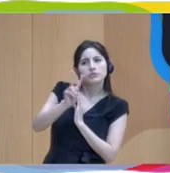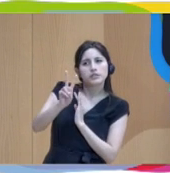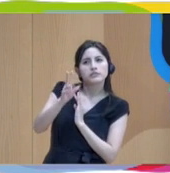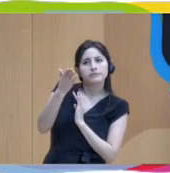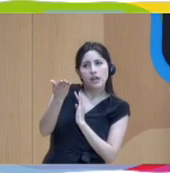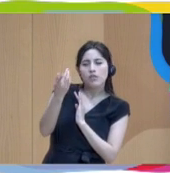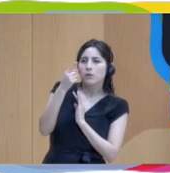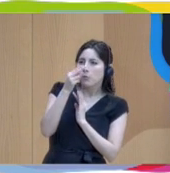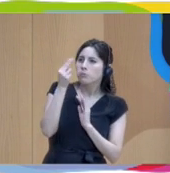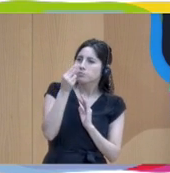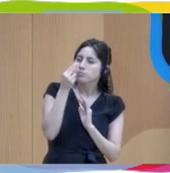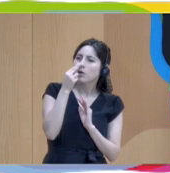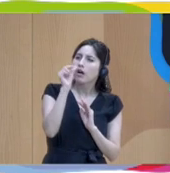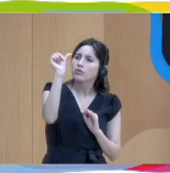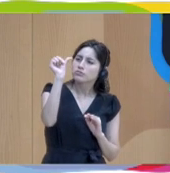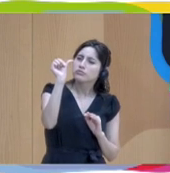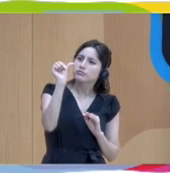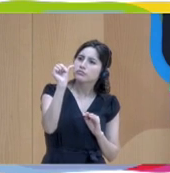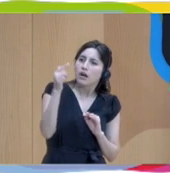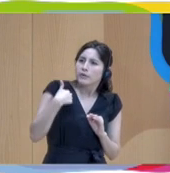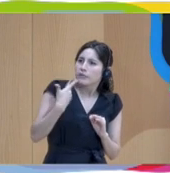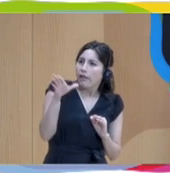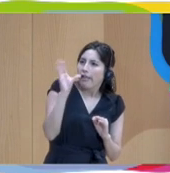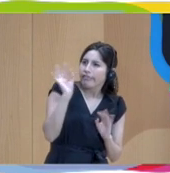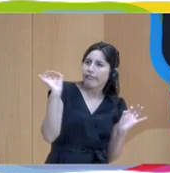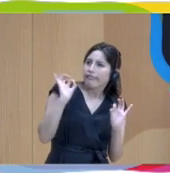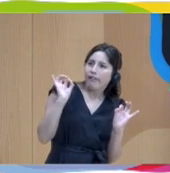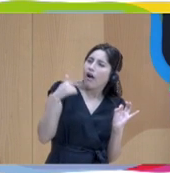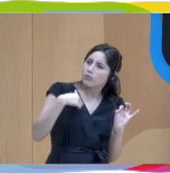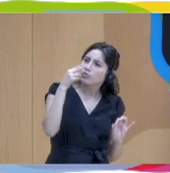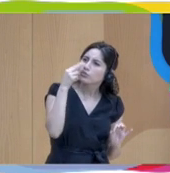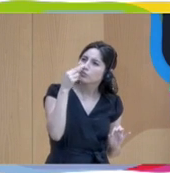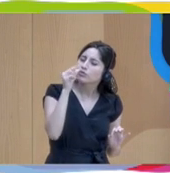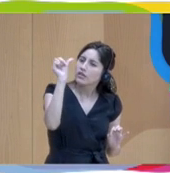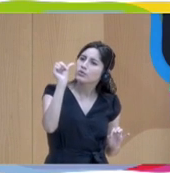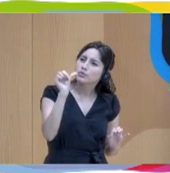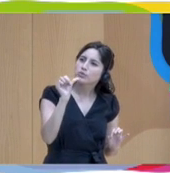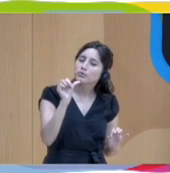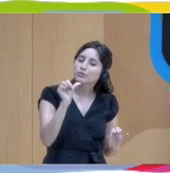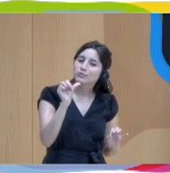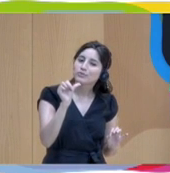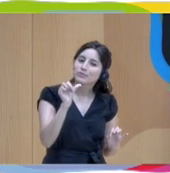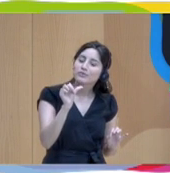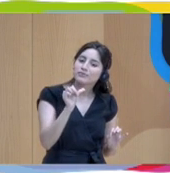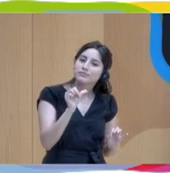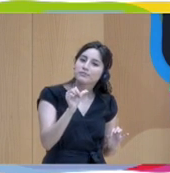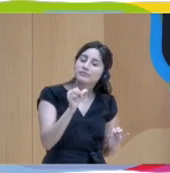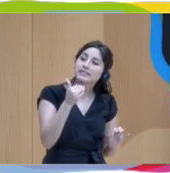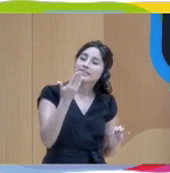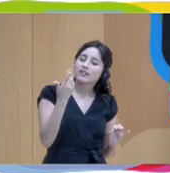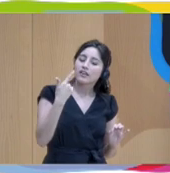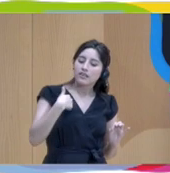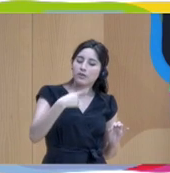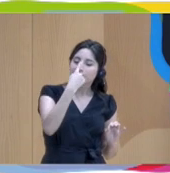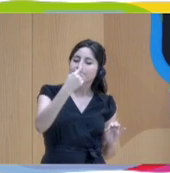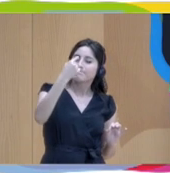interesando lo que estaba diciendo sin entender ni palabra de lo que estaba diciendo ella. De manera que, volviendo un poco a lo